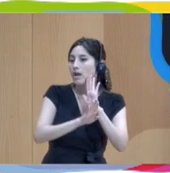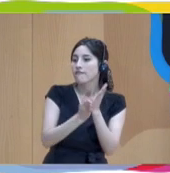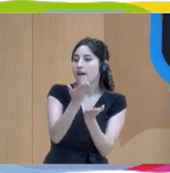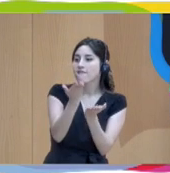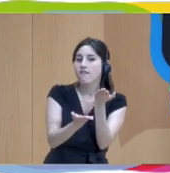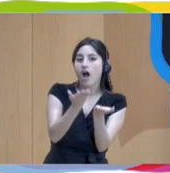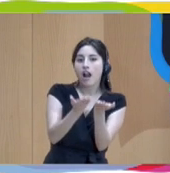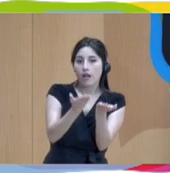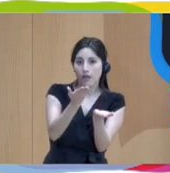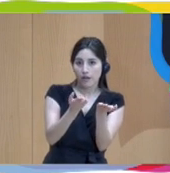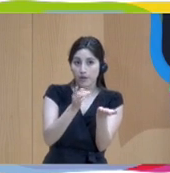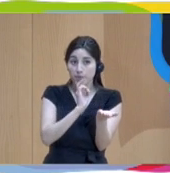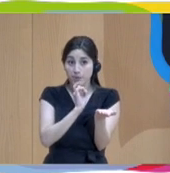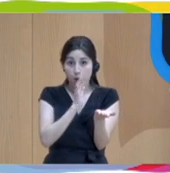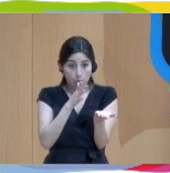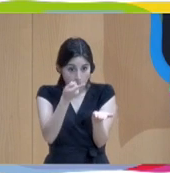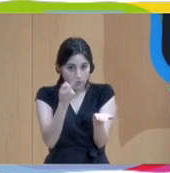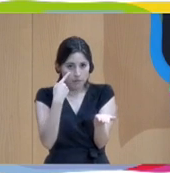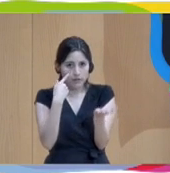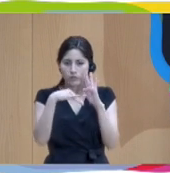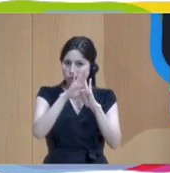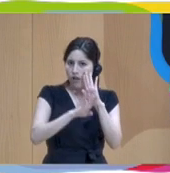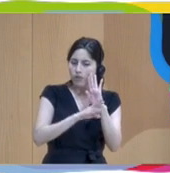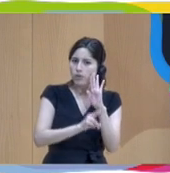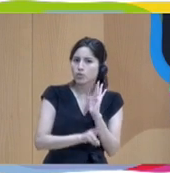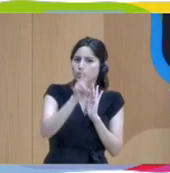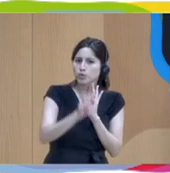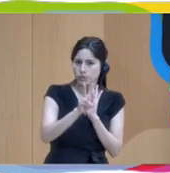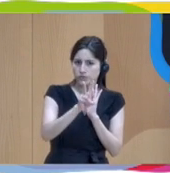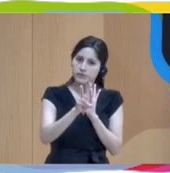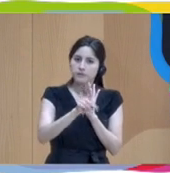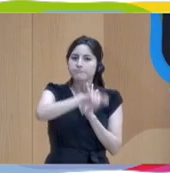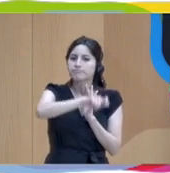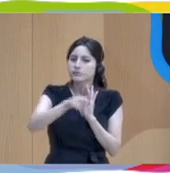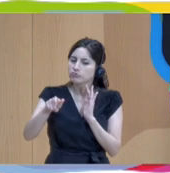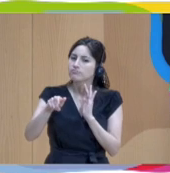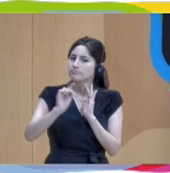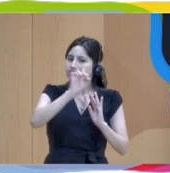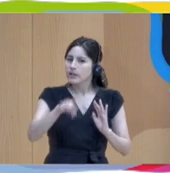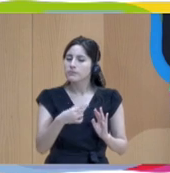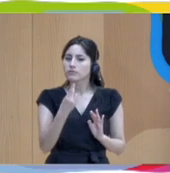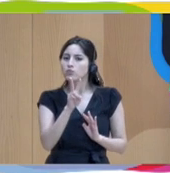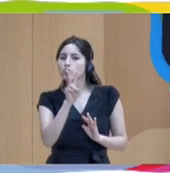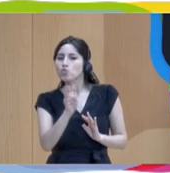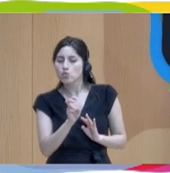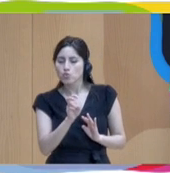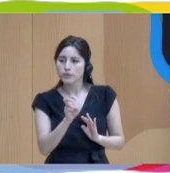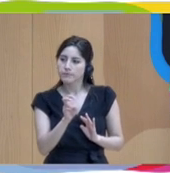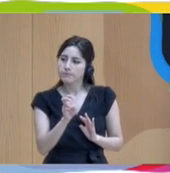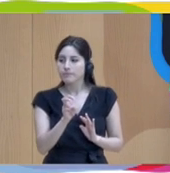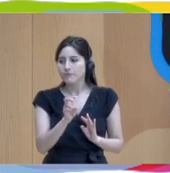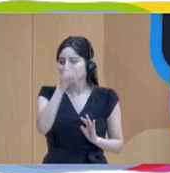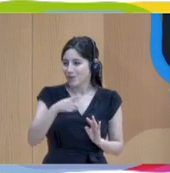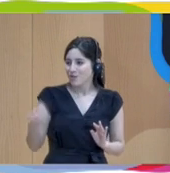que efectivamente son muy útiles para las personas y son muy útiles también para los